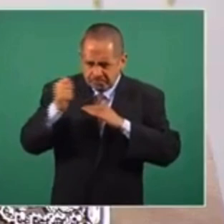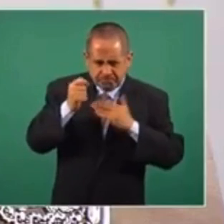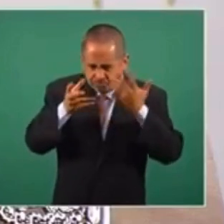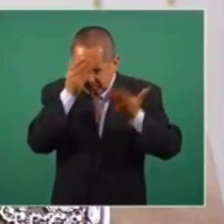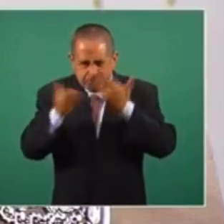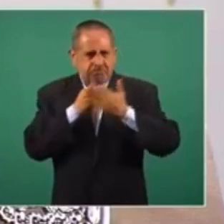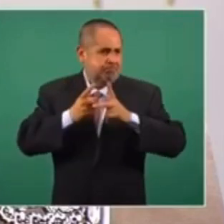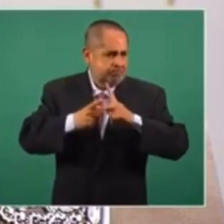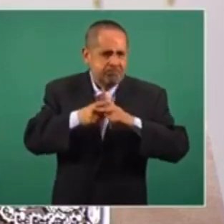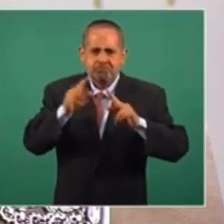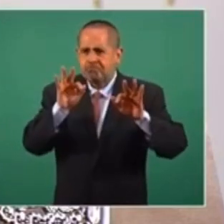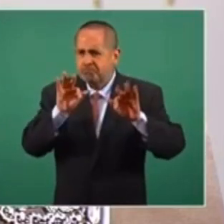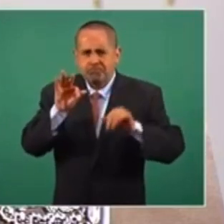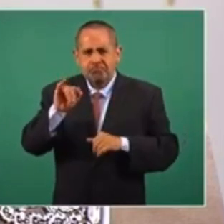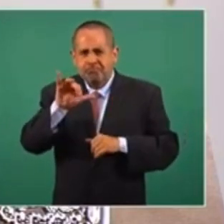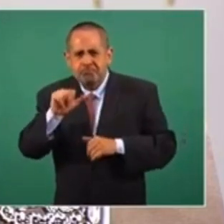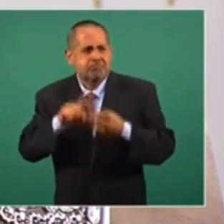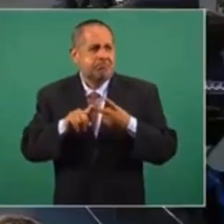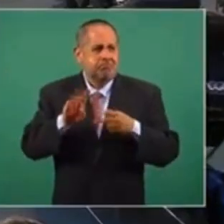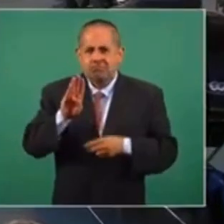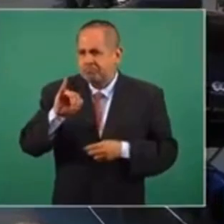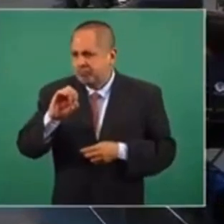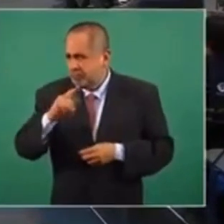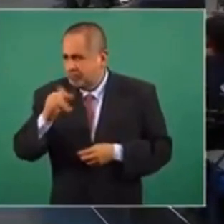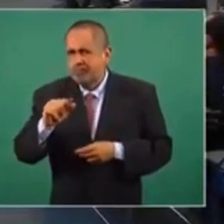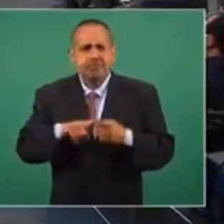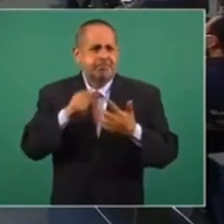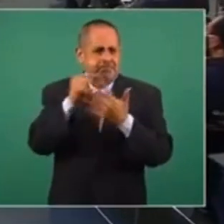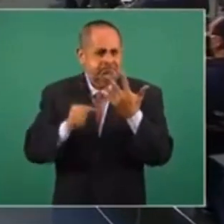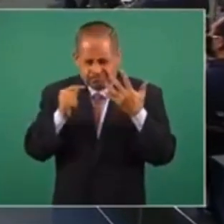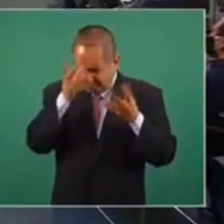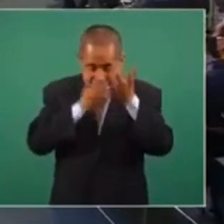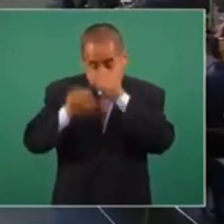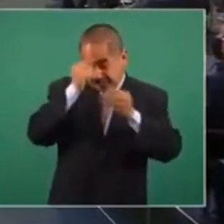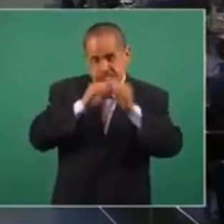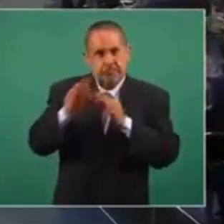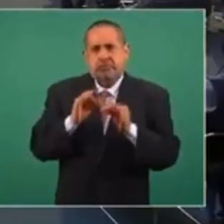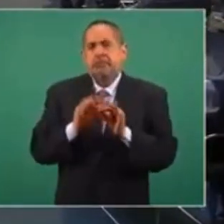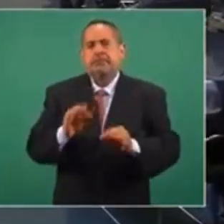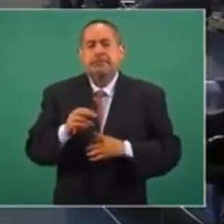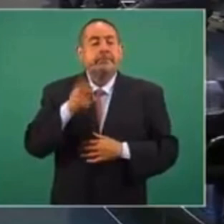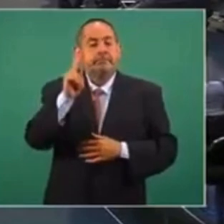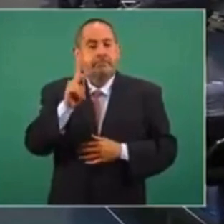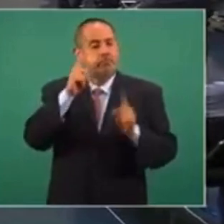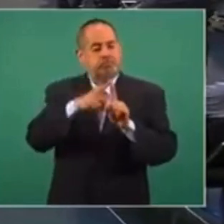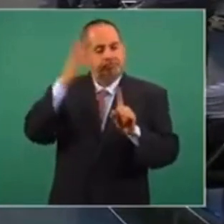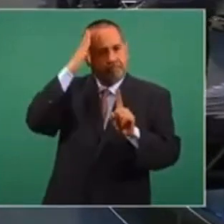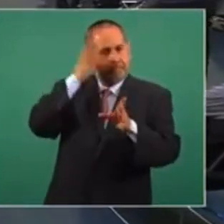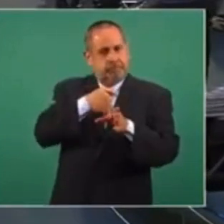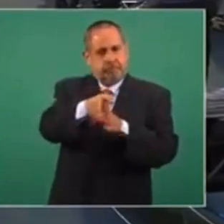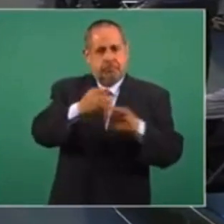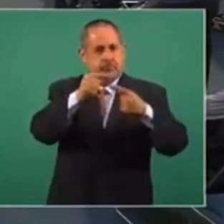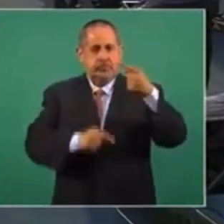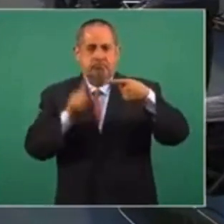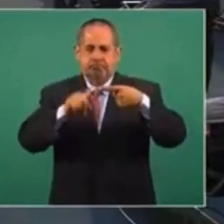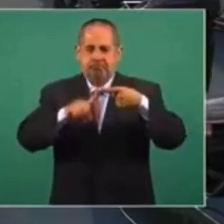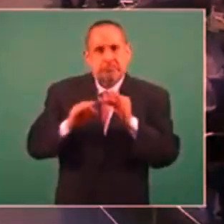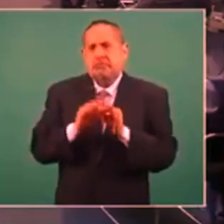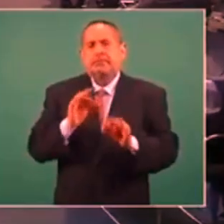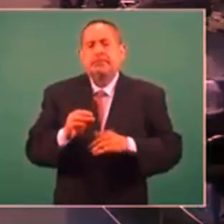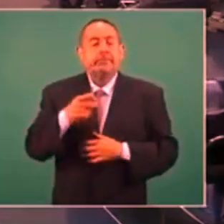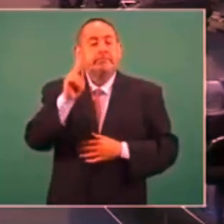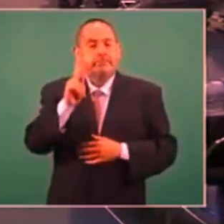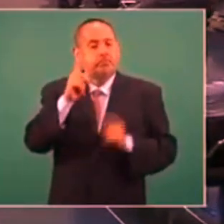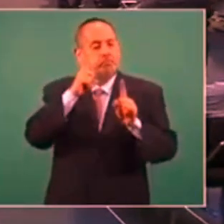las matemáticas, la física, la biología, pero con un tronco, humanista,